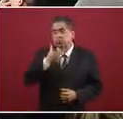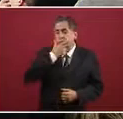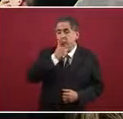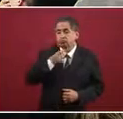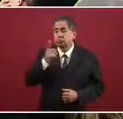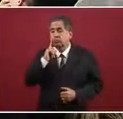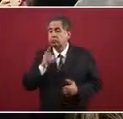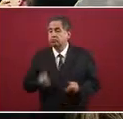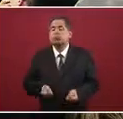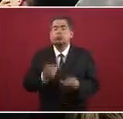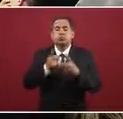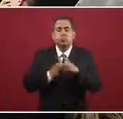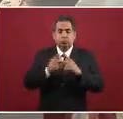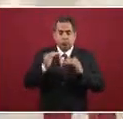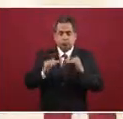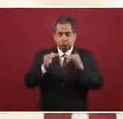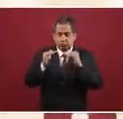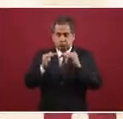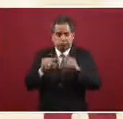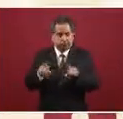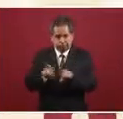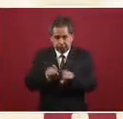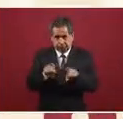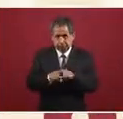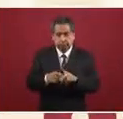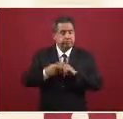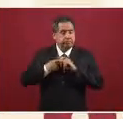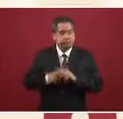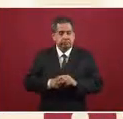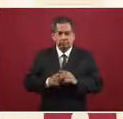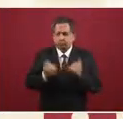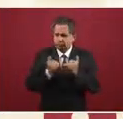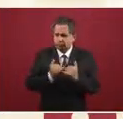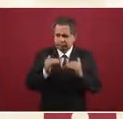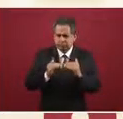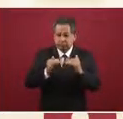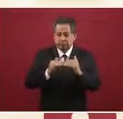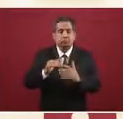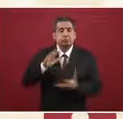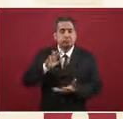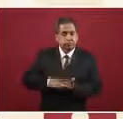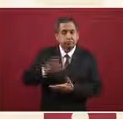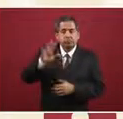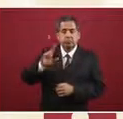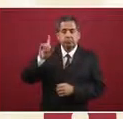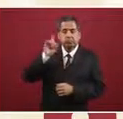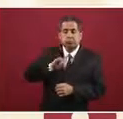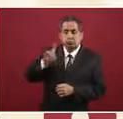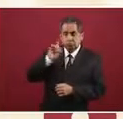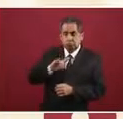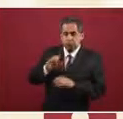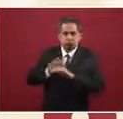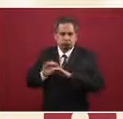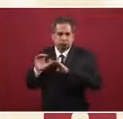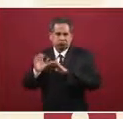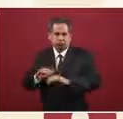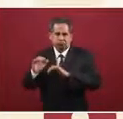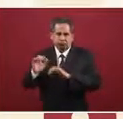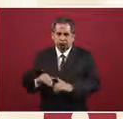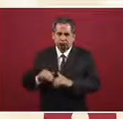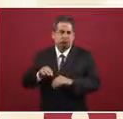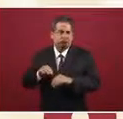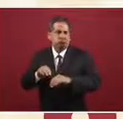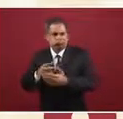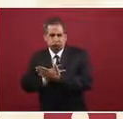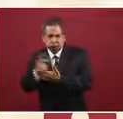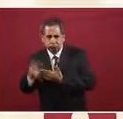seguimos con la misma tendencia con la que iniciamos. Hay más mujeres que se están incorporando al programa,